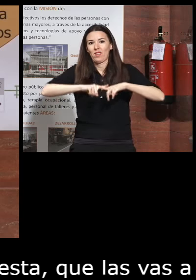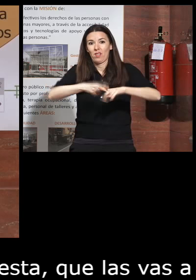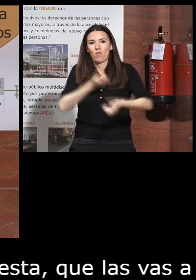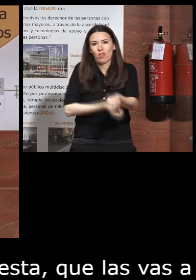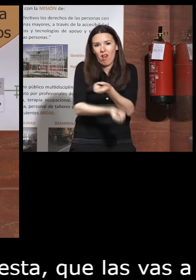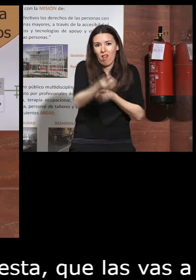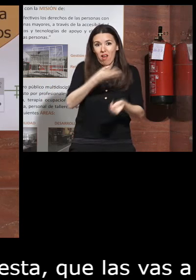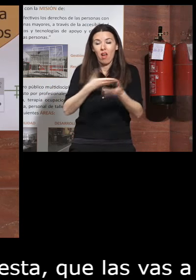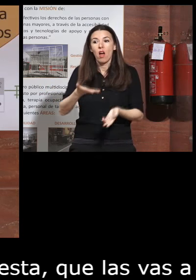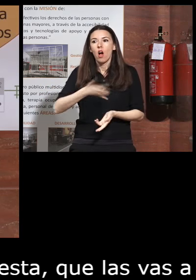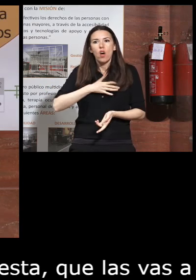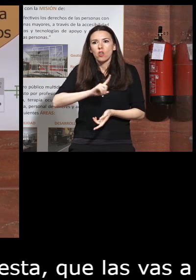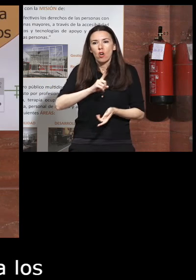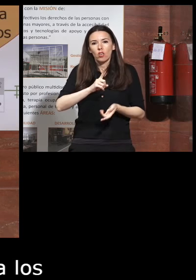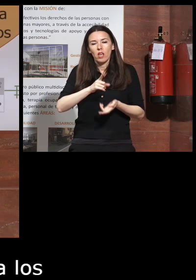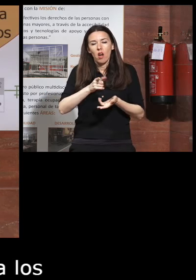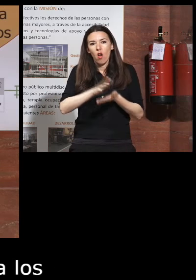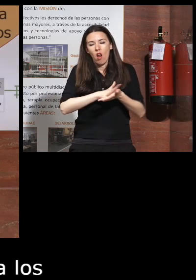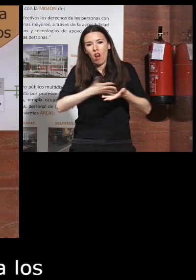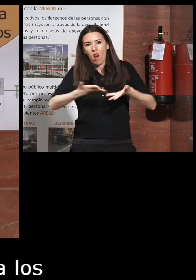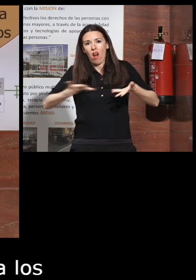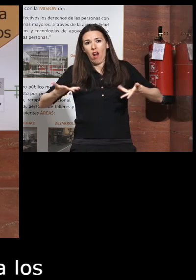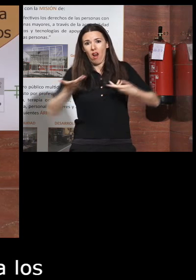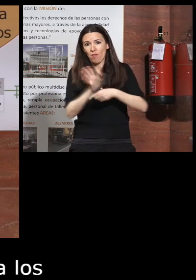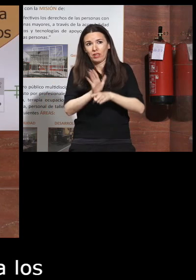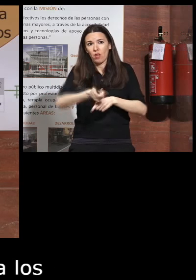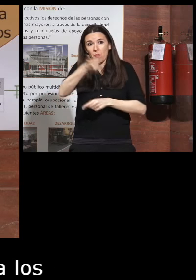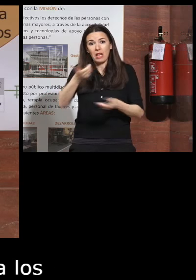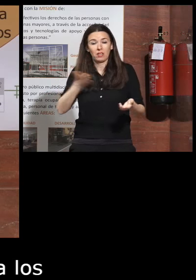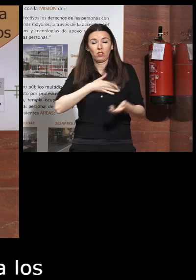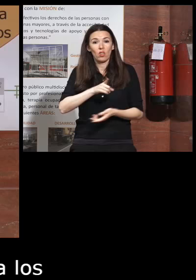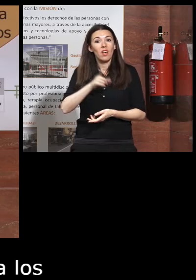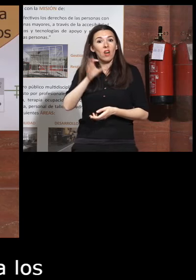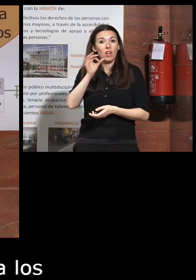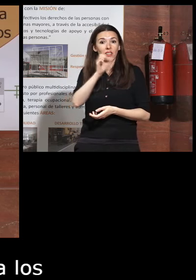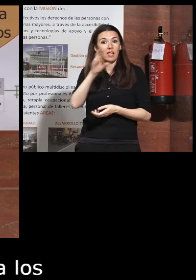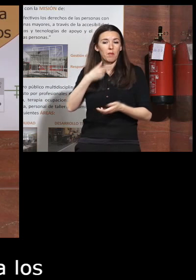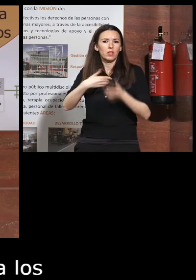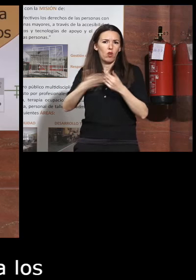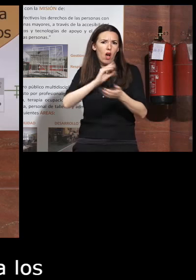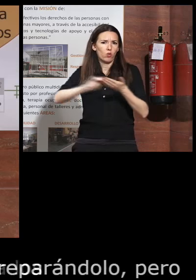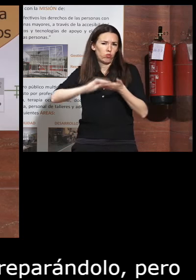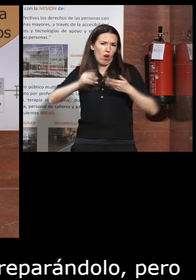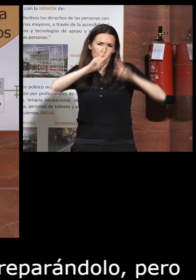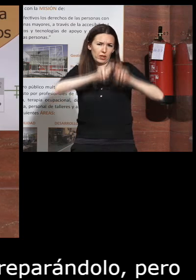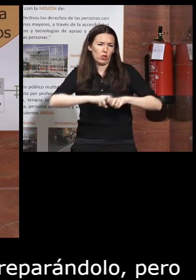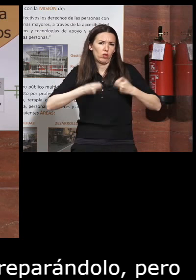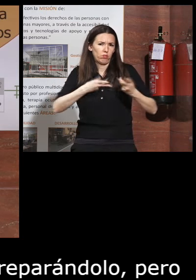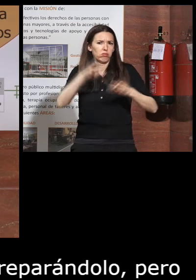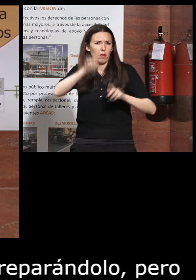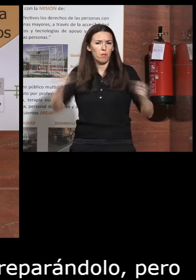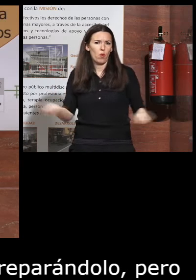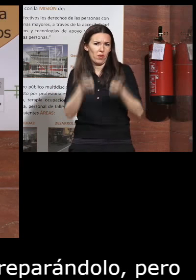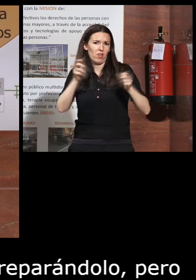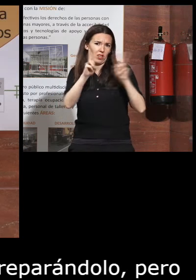no quiero entreteneros mucho más con esta presentación Sacramento es autora de numerosas investigaciones y publicaciones